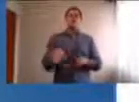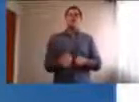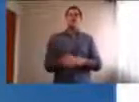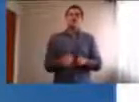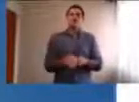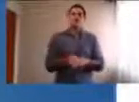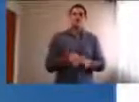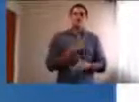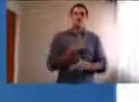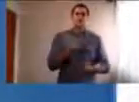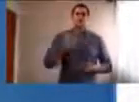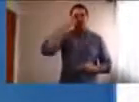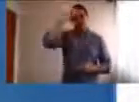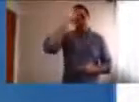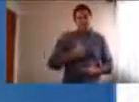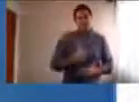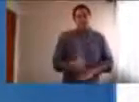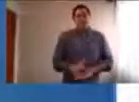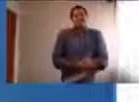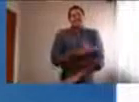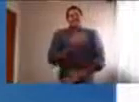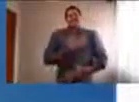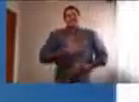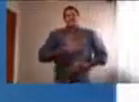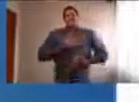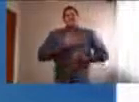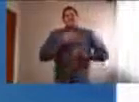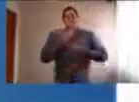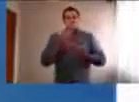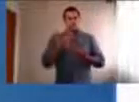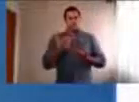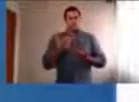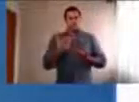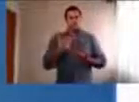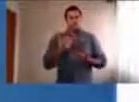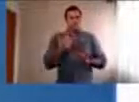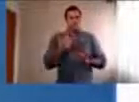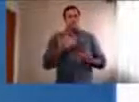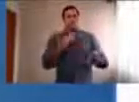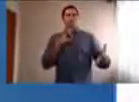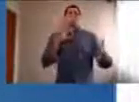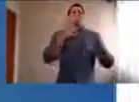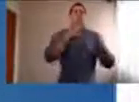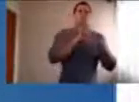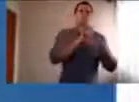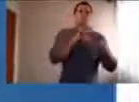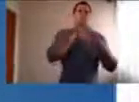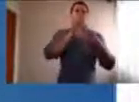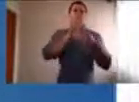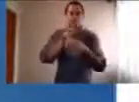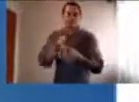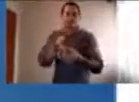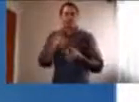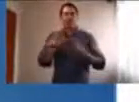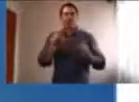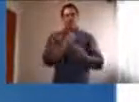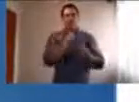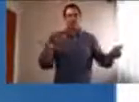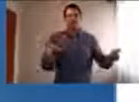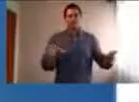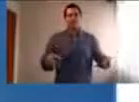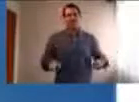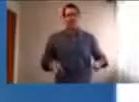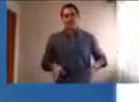cientis, decimos nosotras. Este hombre que siente, este hombre que se vincula desde lugares diferentes, que posibilita